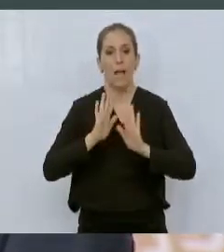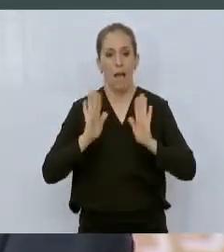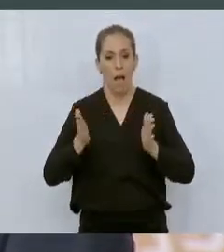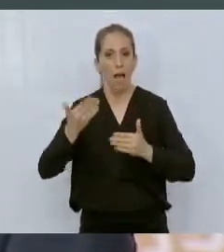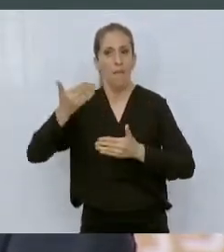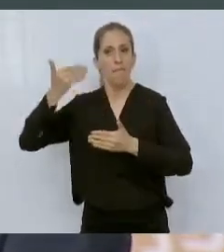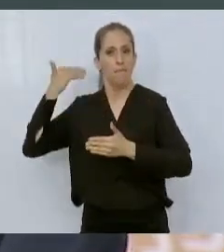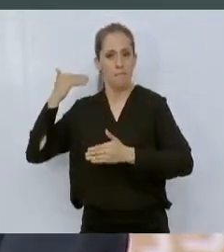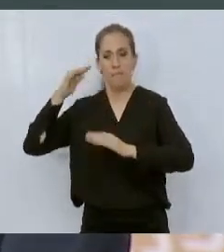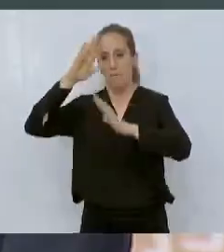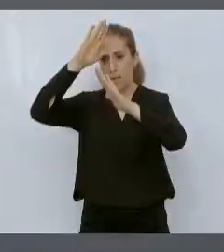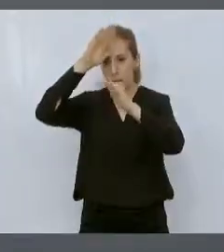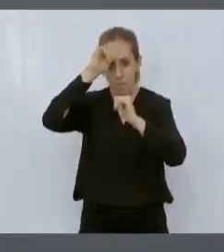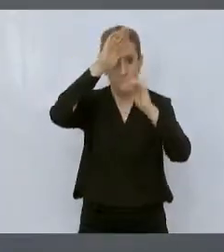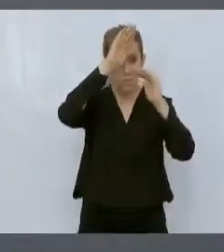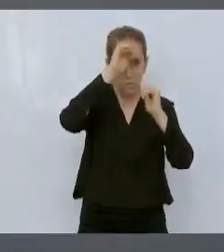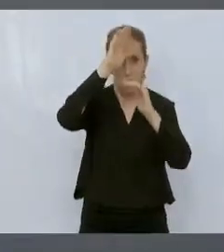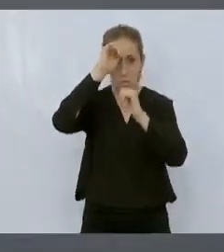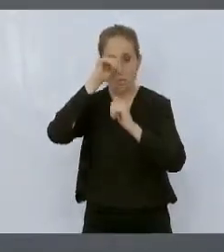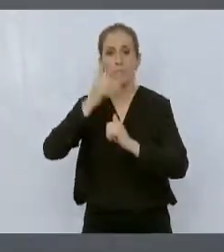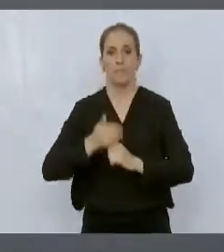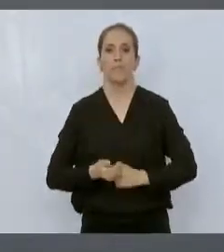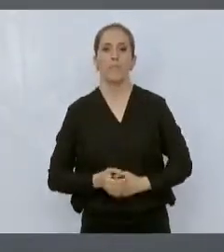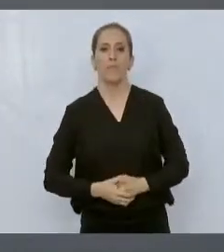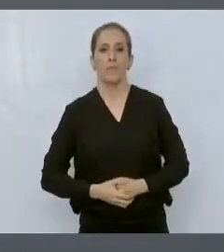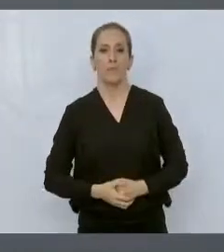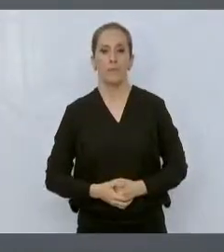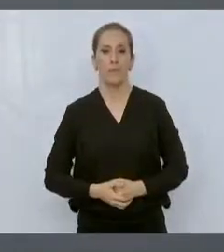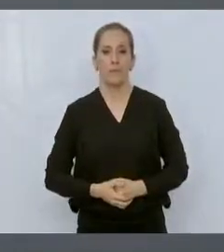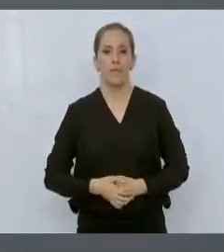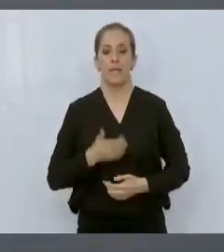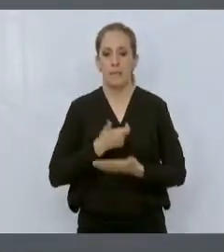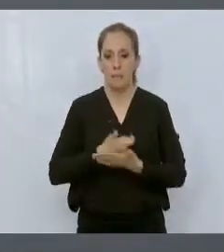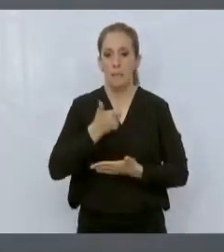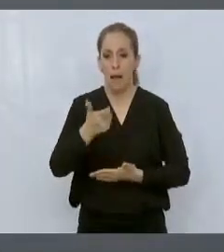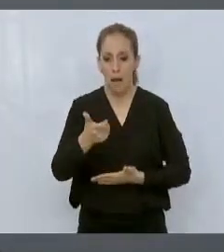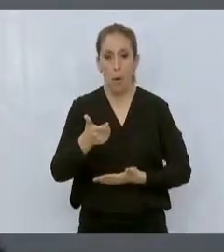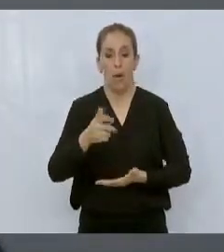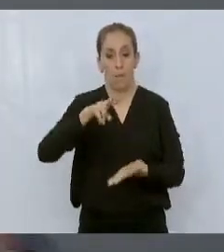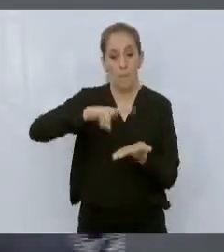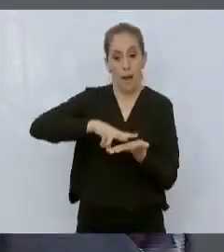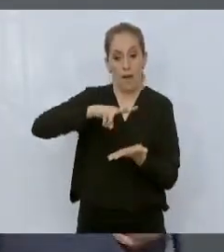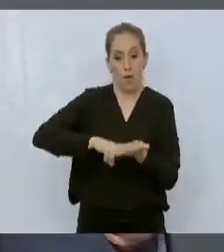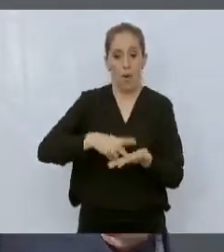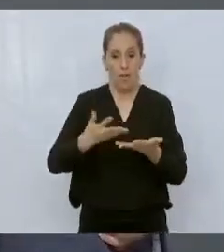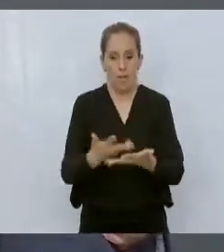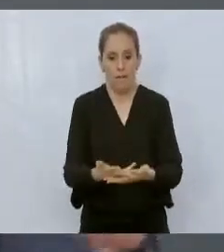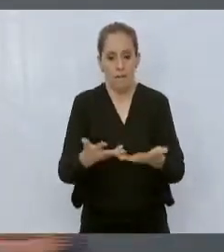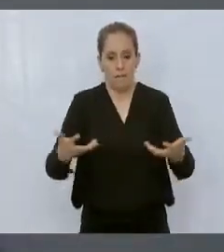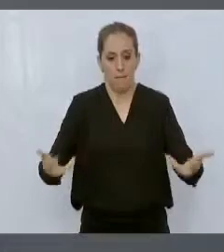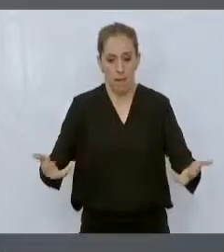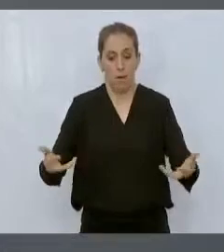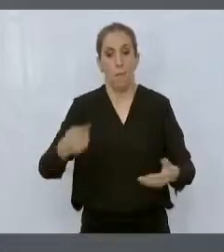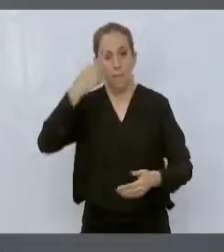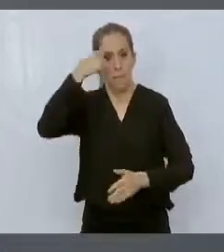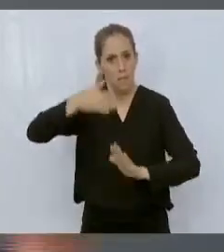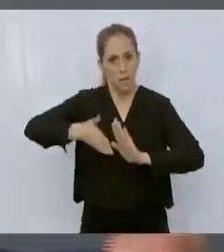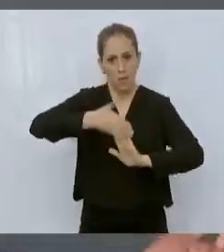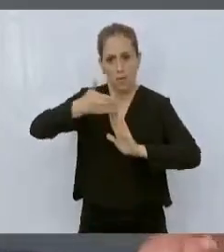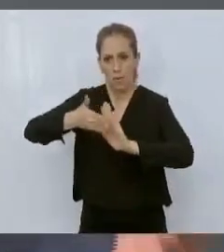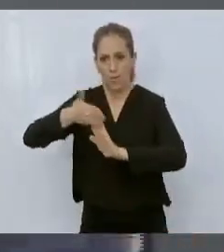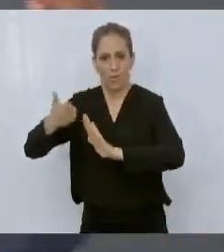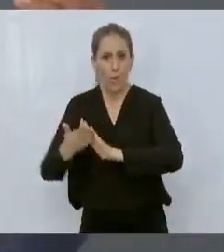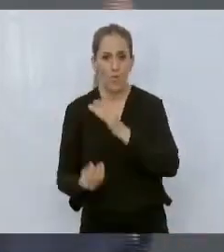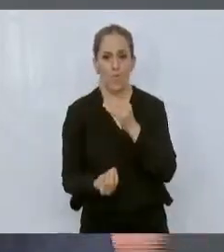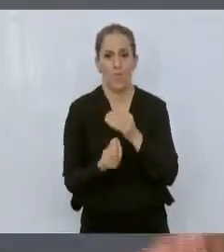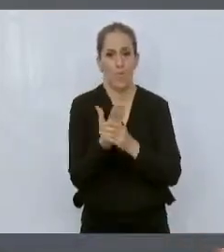comprometido con ellos. Se les está pagando a valor comercial el precio de su tierra, se les va a construir un poblado nuevo, se van a